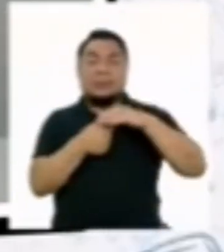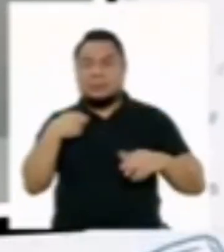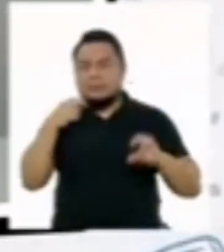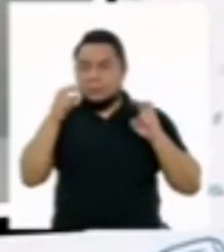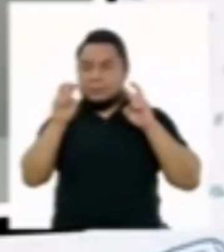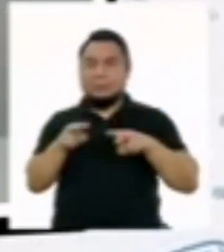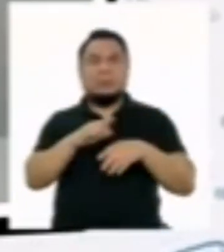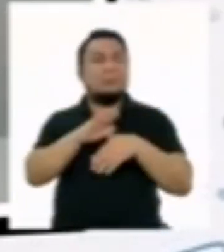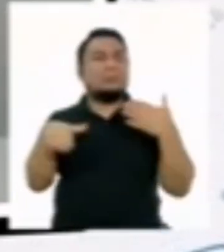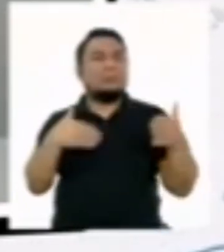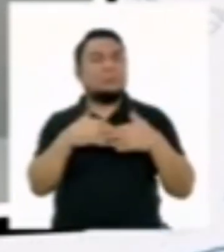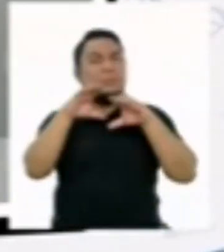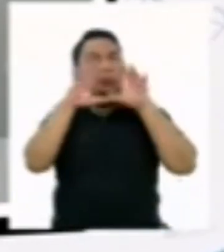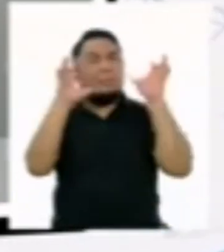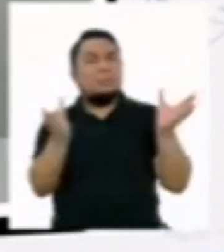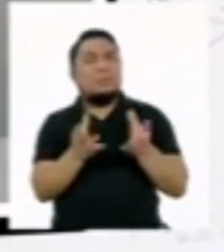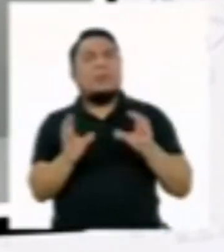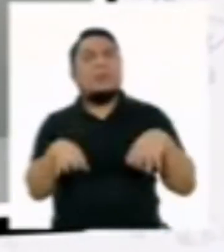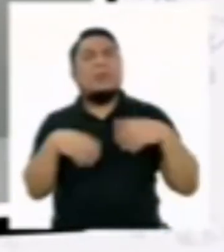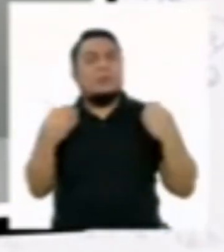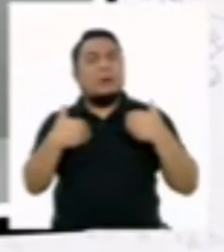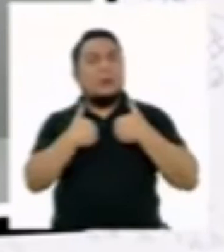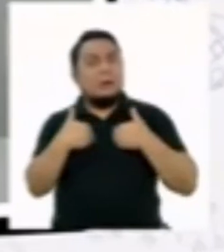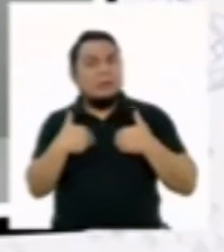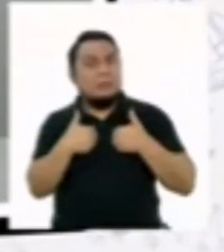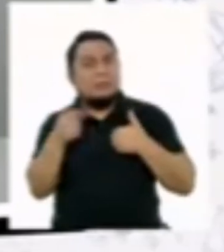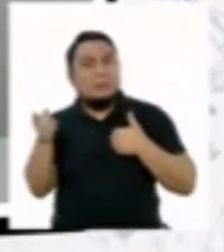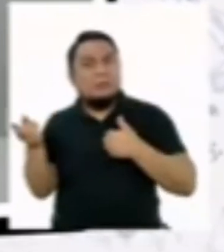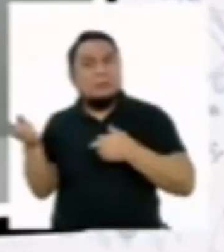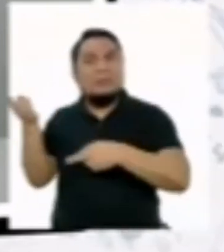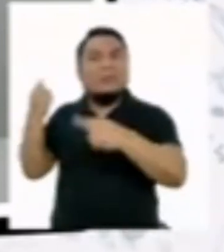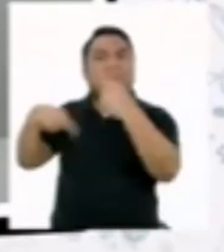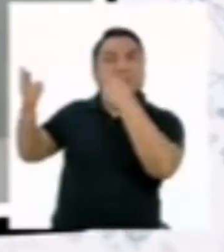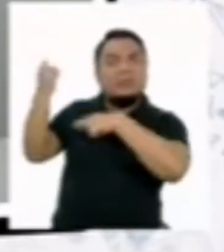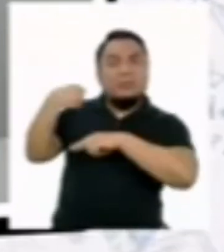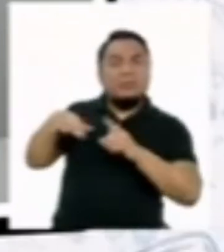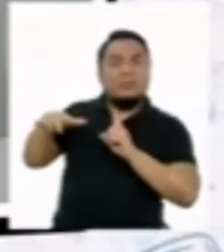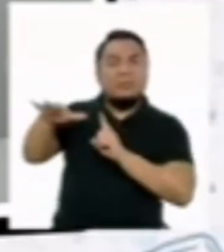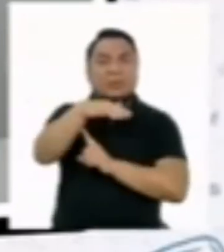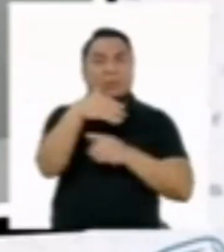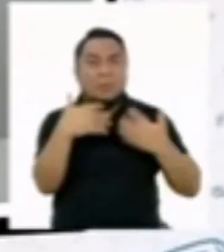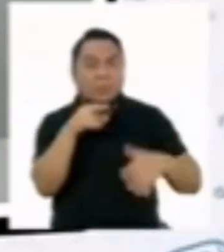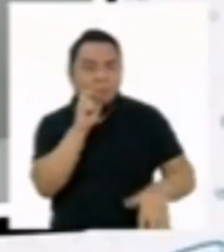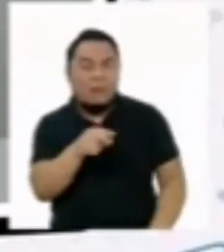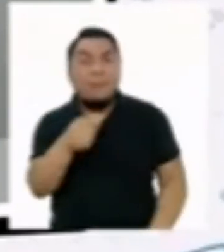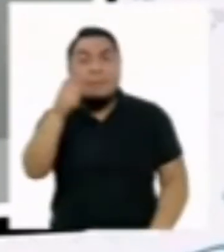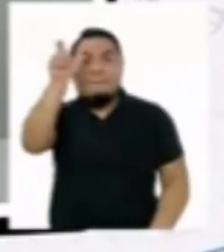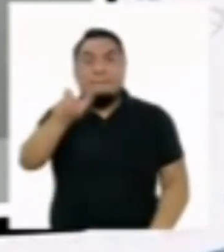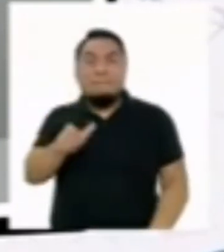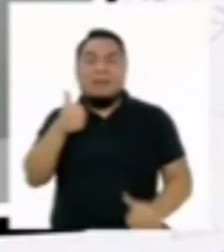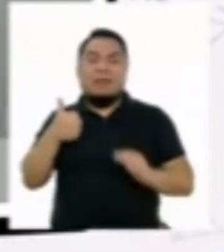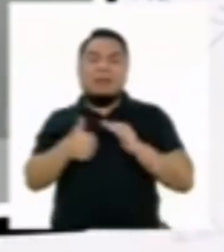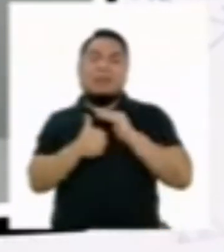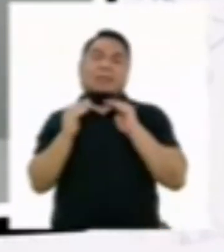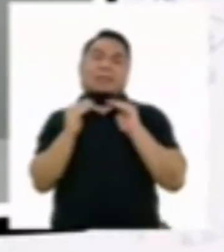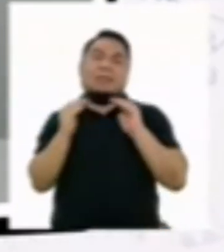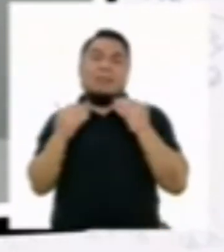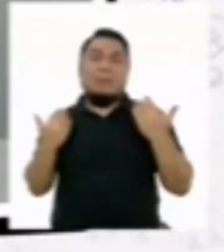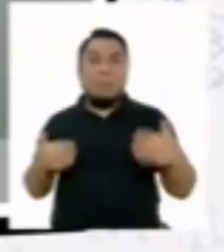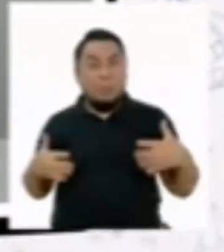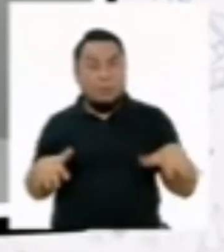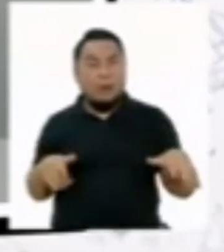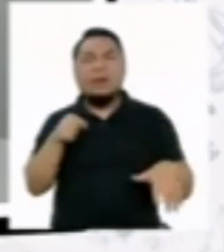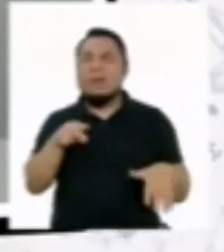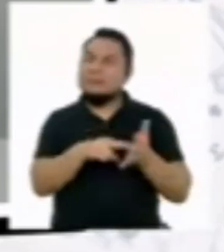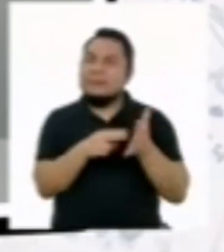observado en todo el mundo cómo los animales volvían a sus hábitats. Pues los seres humanos ya no estaban cerca. ¿Esto